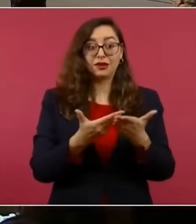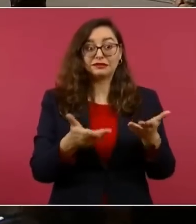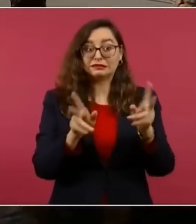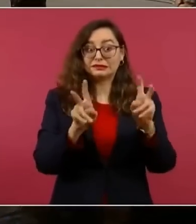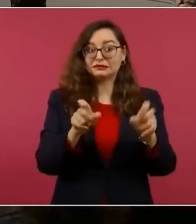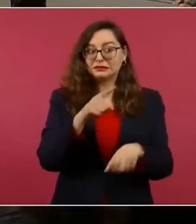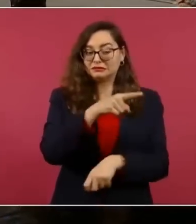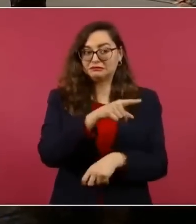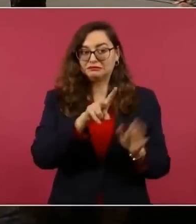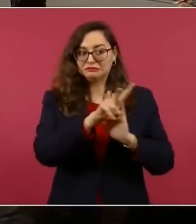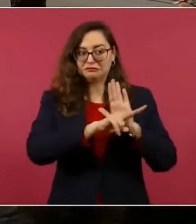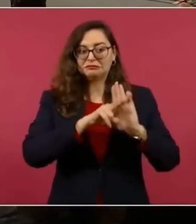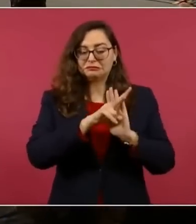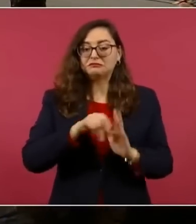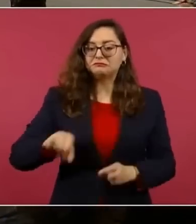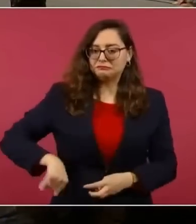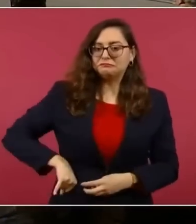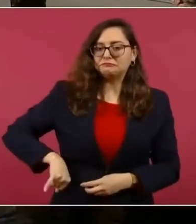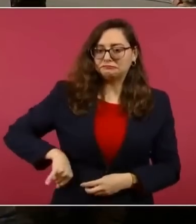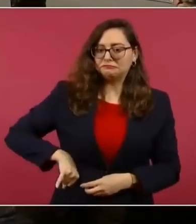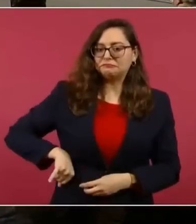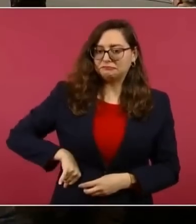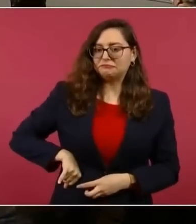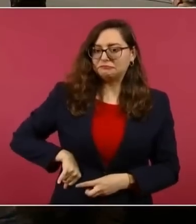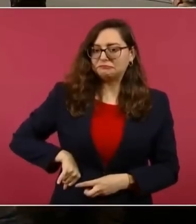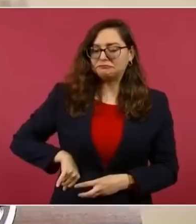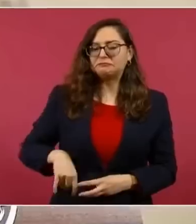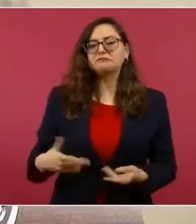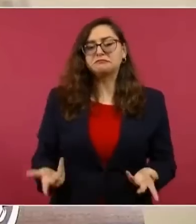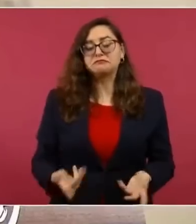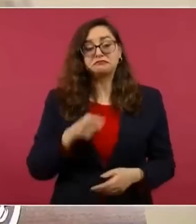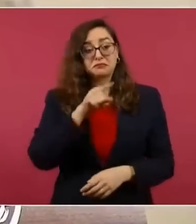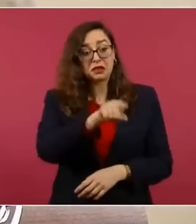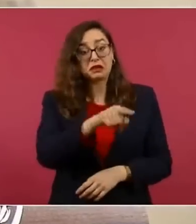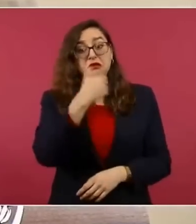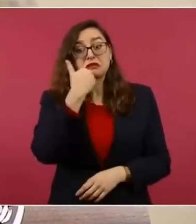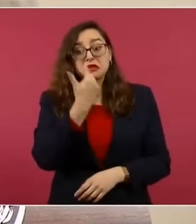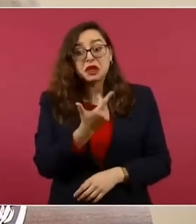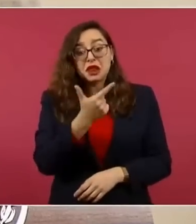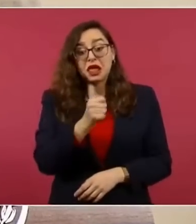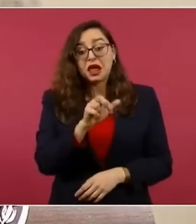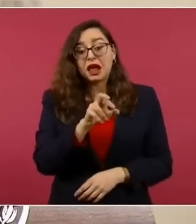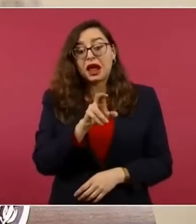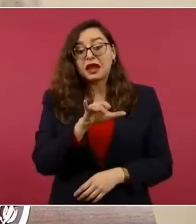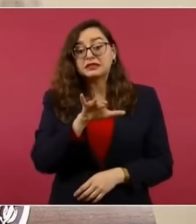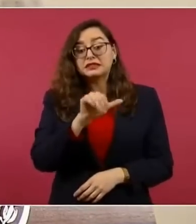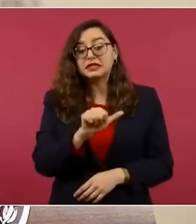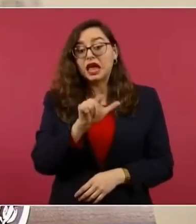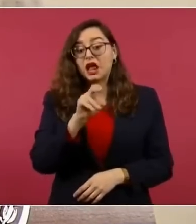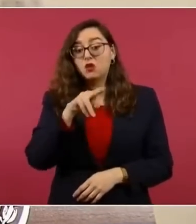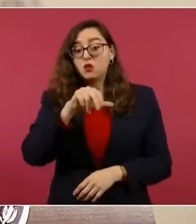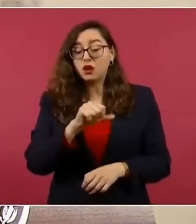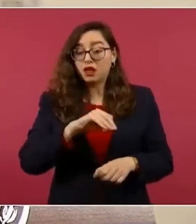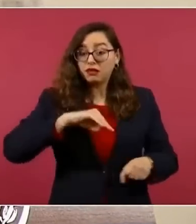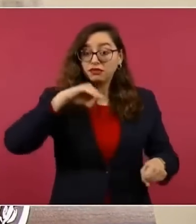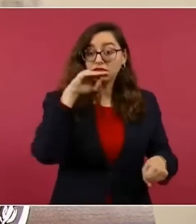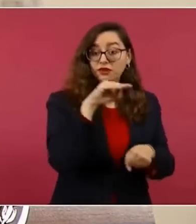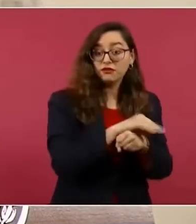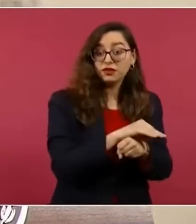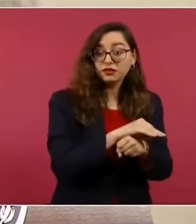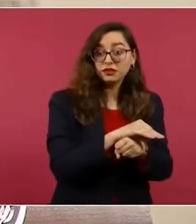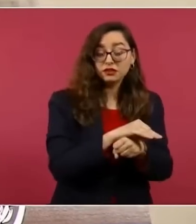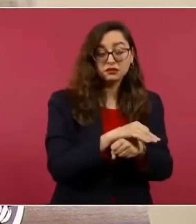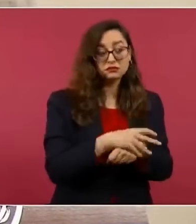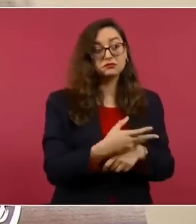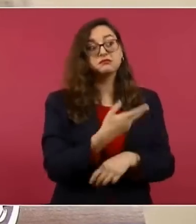además es legítimo de defender a García Luna, porque todos ahora los están